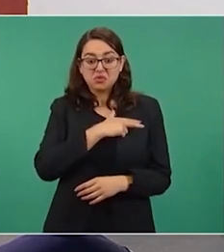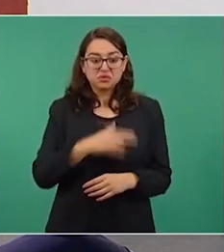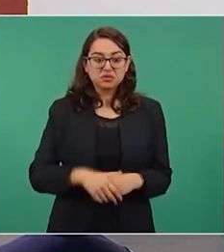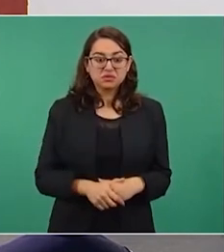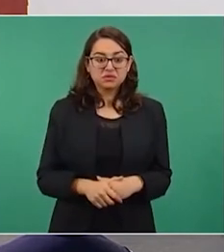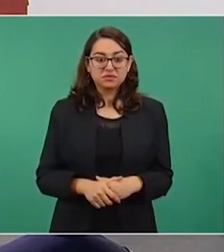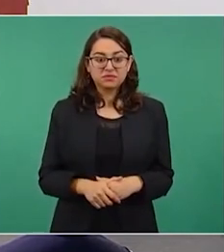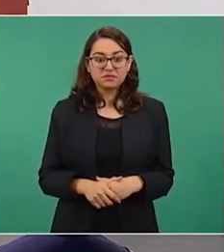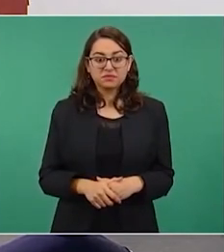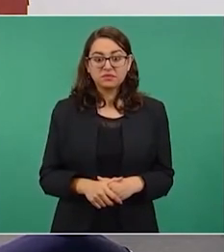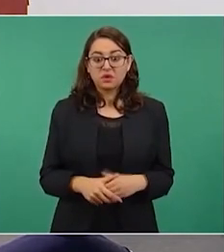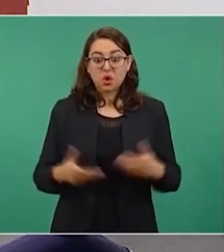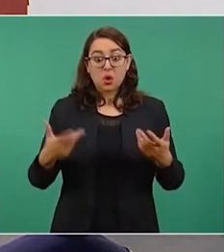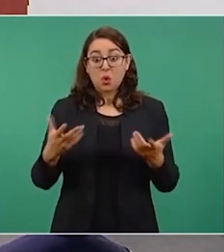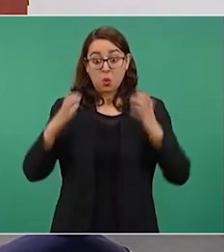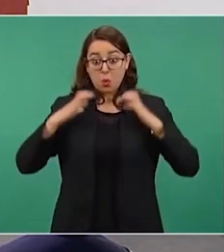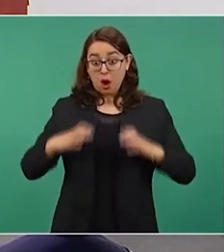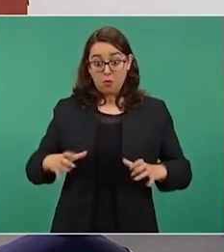Escondieron el cadáver